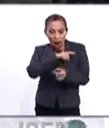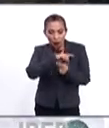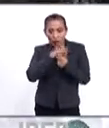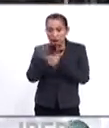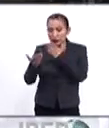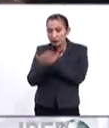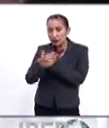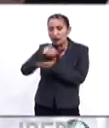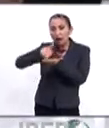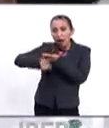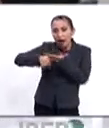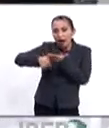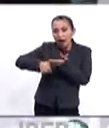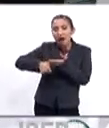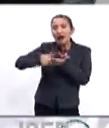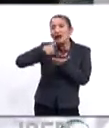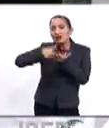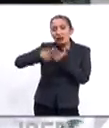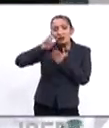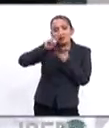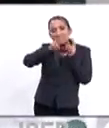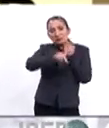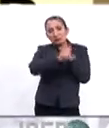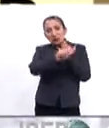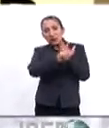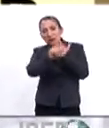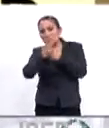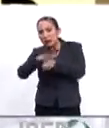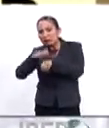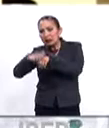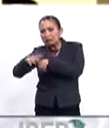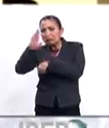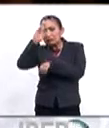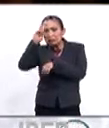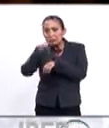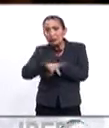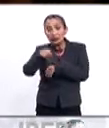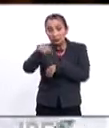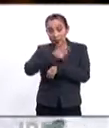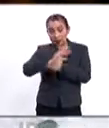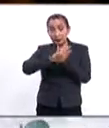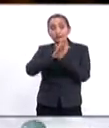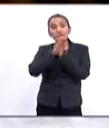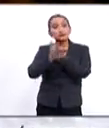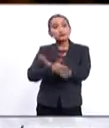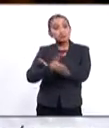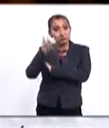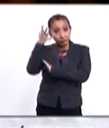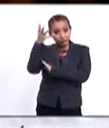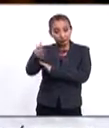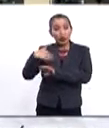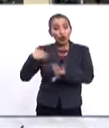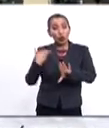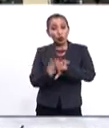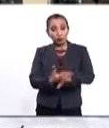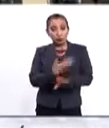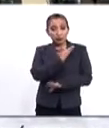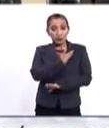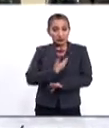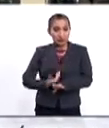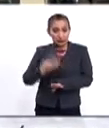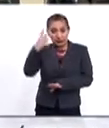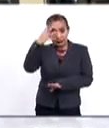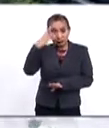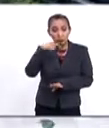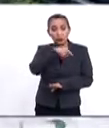los servicios postales, varios están observando crisis muy serias, que esto puede traducirse y se le puede revertir al presidente de los Estados